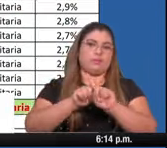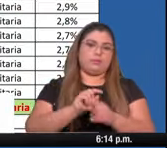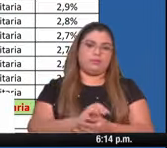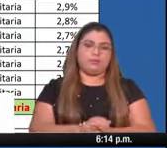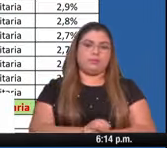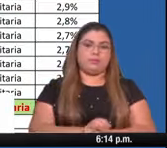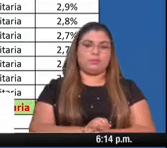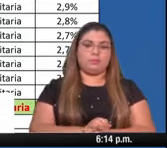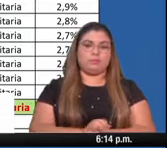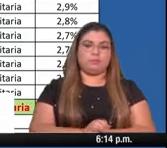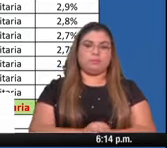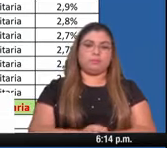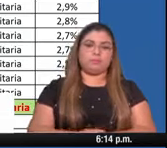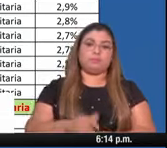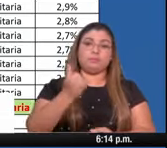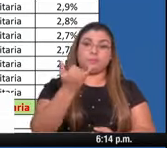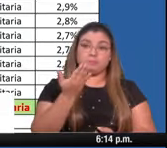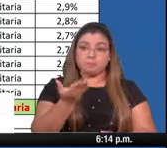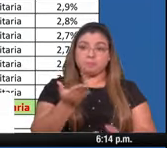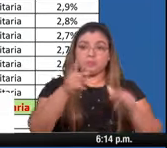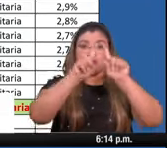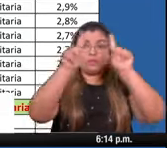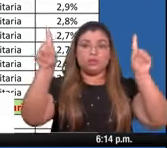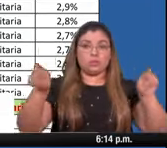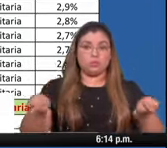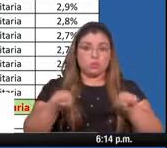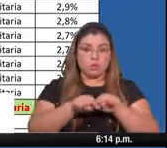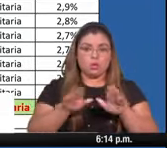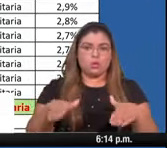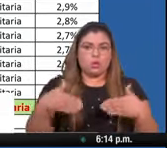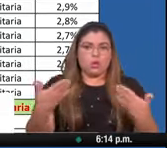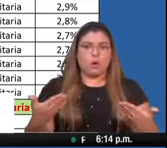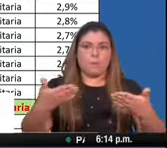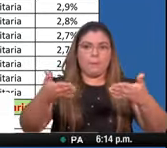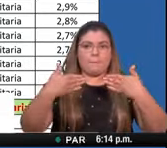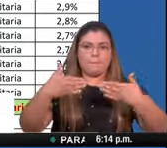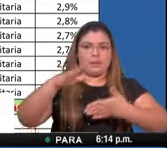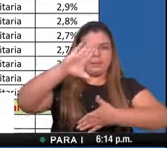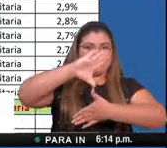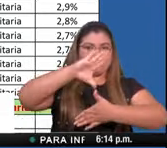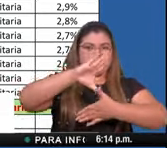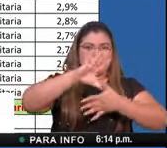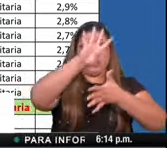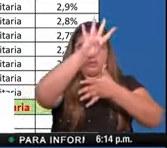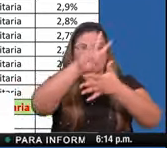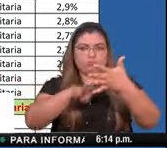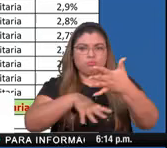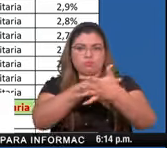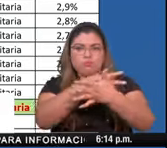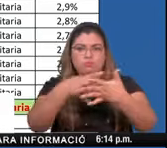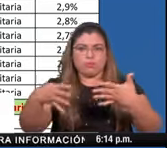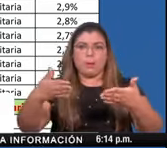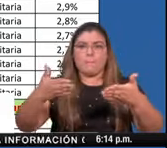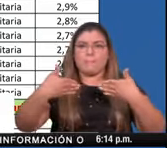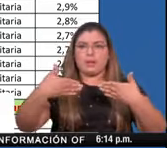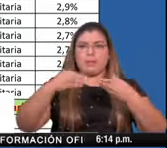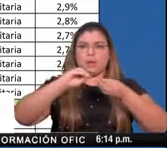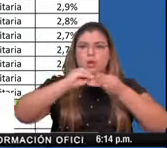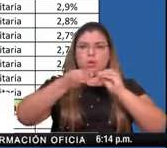Este cuadro nos muestra cómo Panamá se posesiona en el